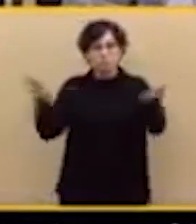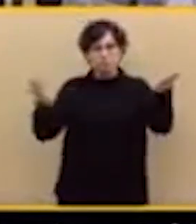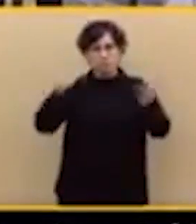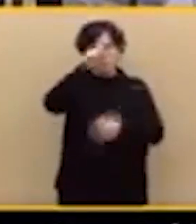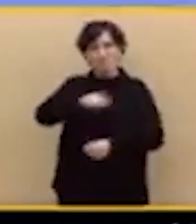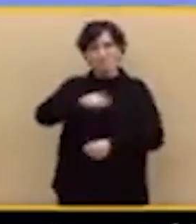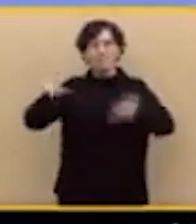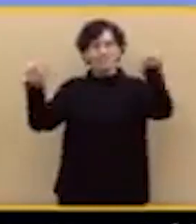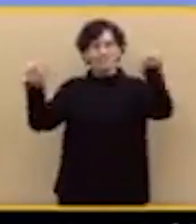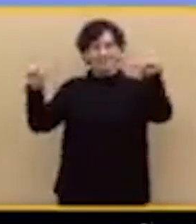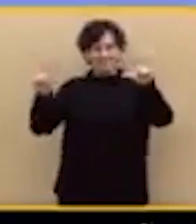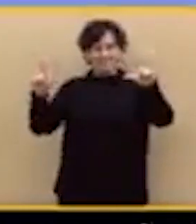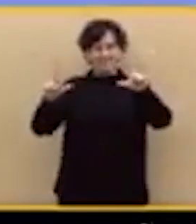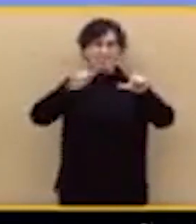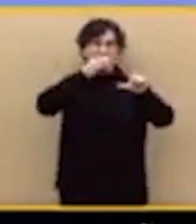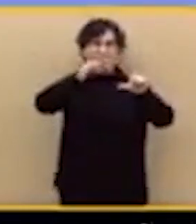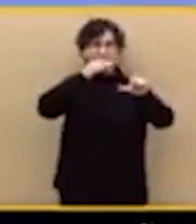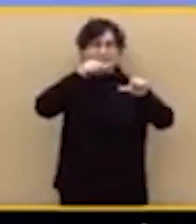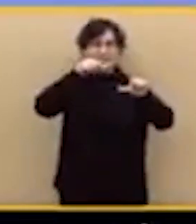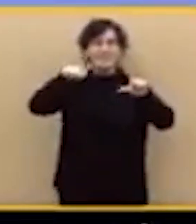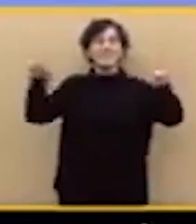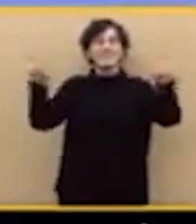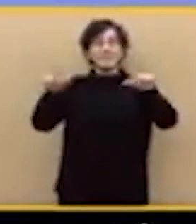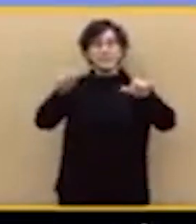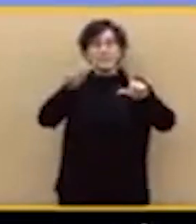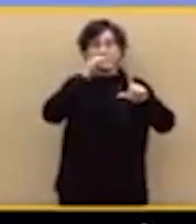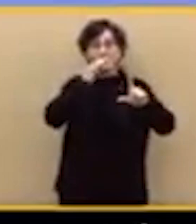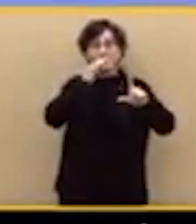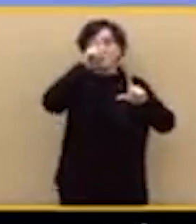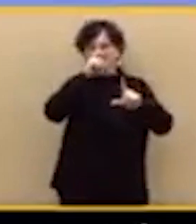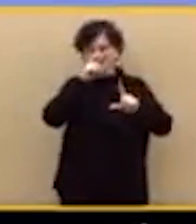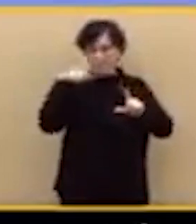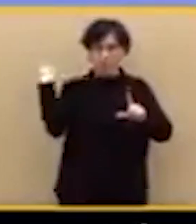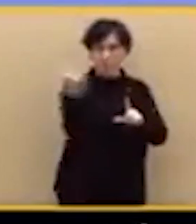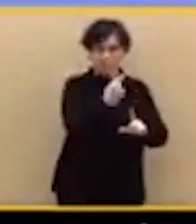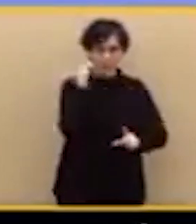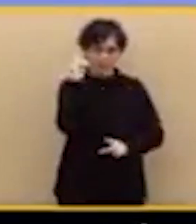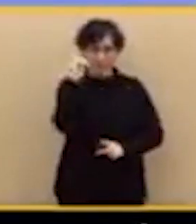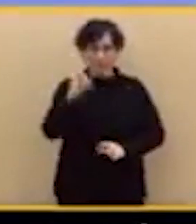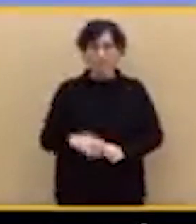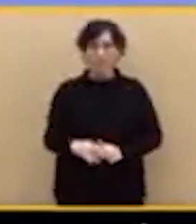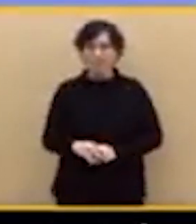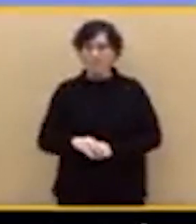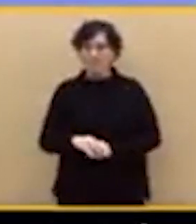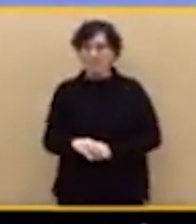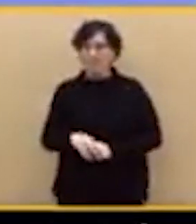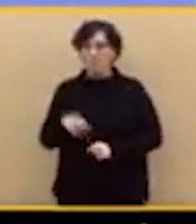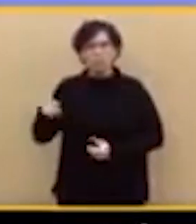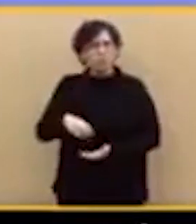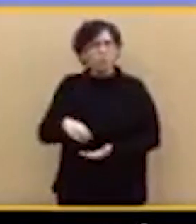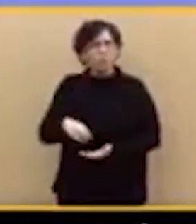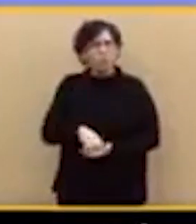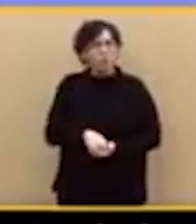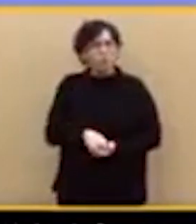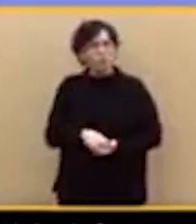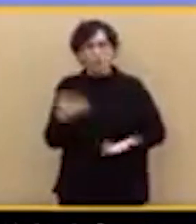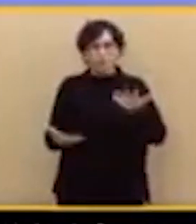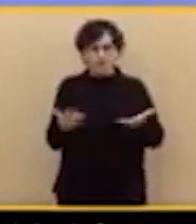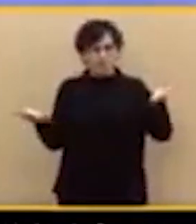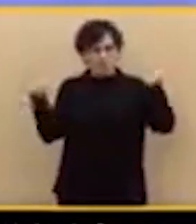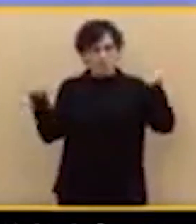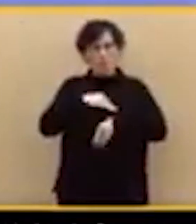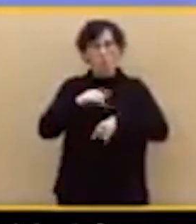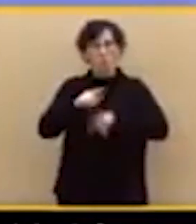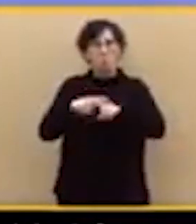televisado que ya forma parte de nuestra memoria colectiva. Su firmeza y su autoridad